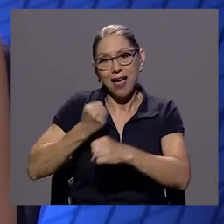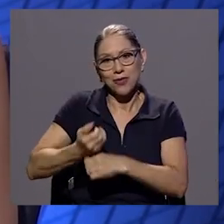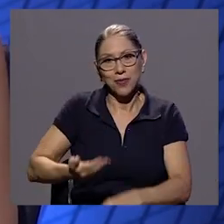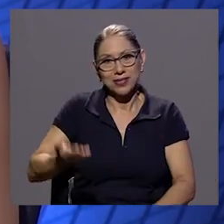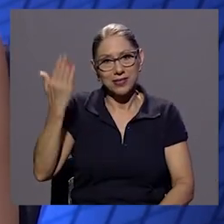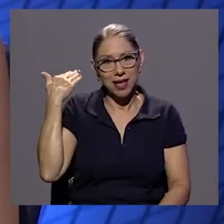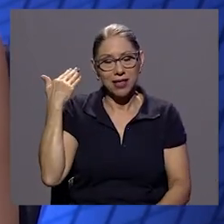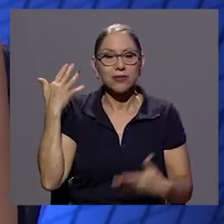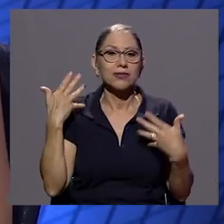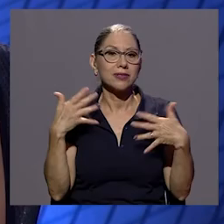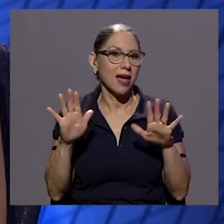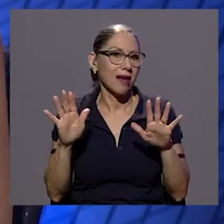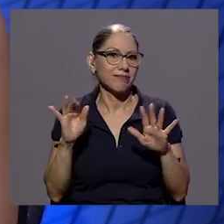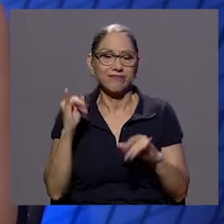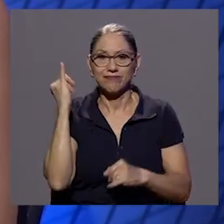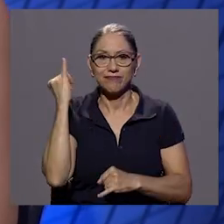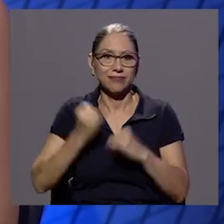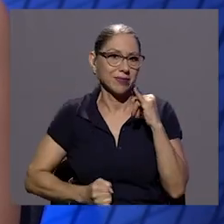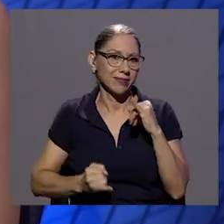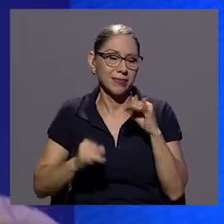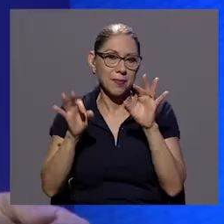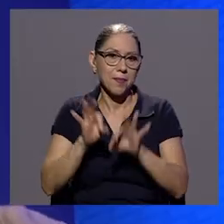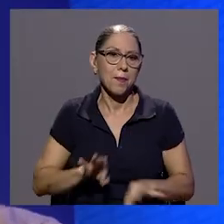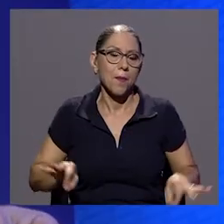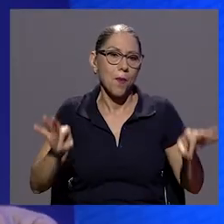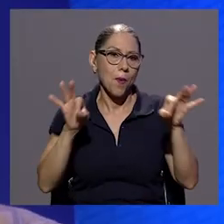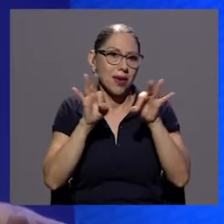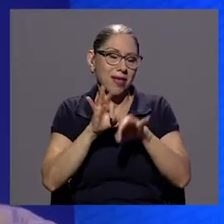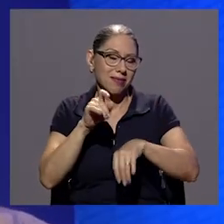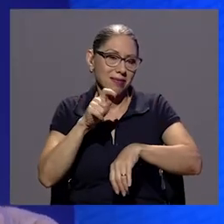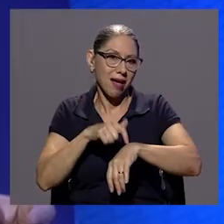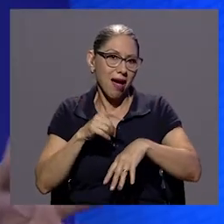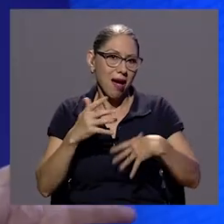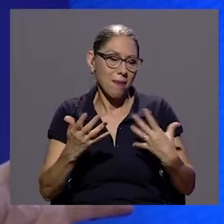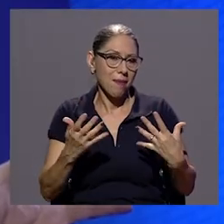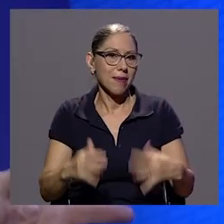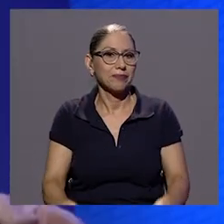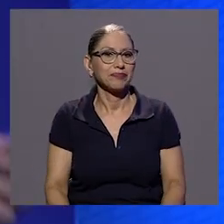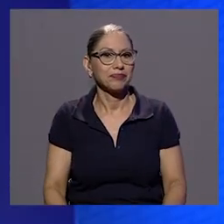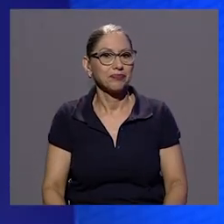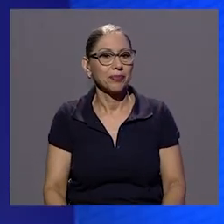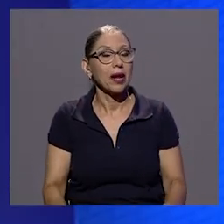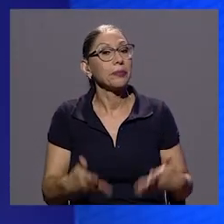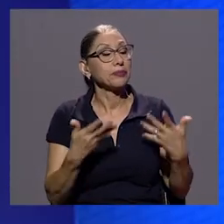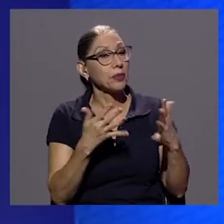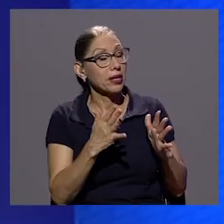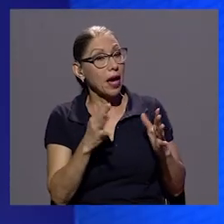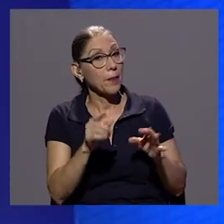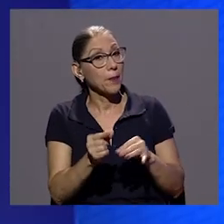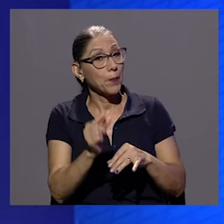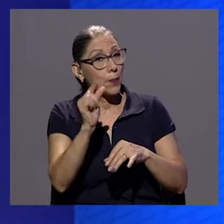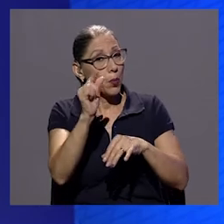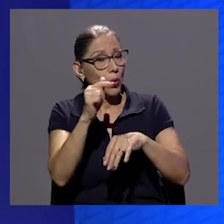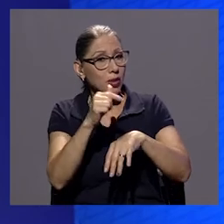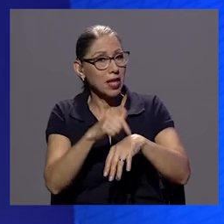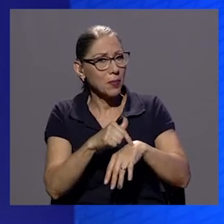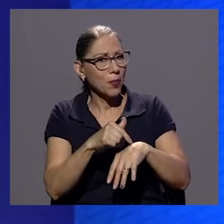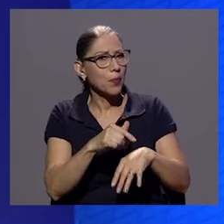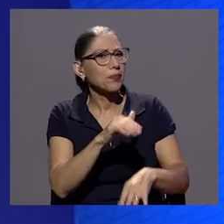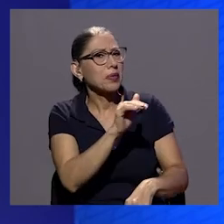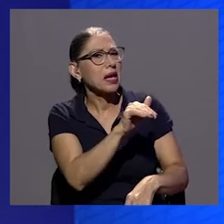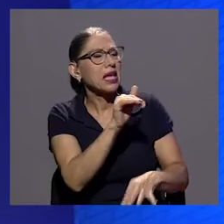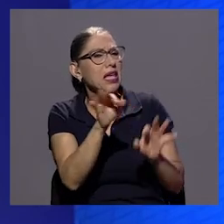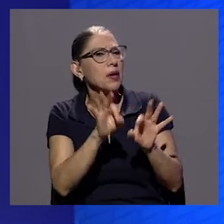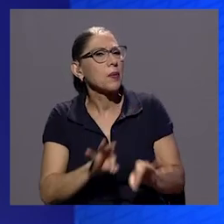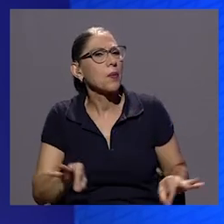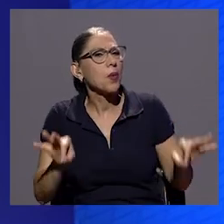etapa que también es muy importante Carolina ya ahora sí nos queda poco tiempo importantísimo ¿dónde vamos a